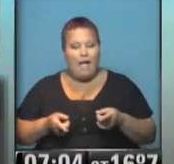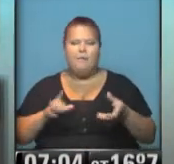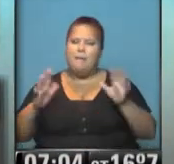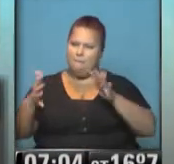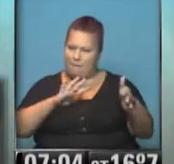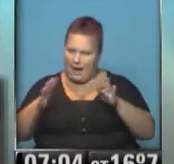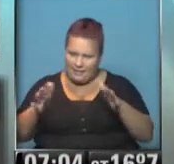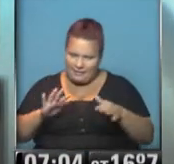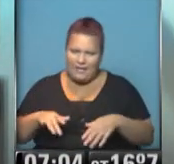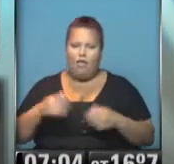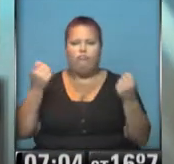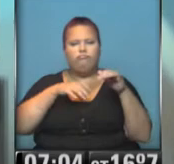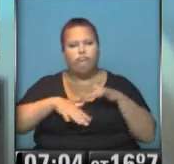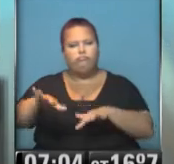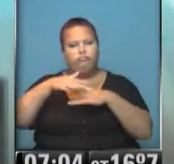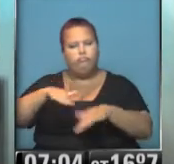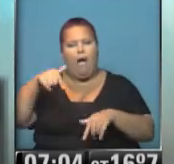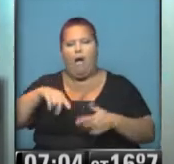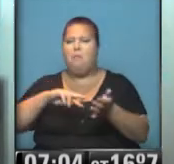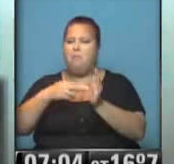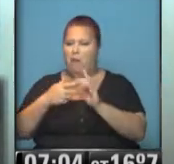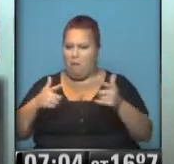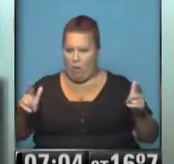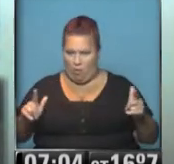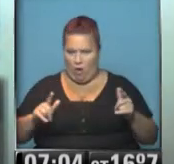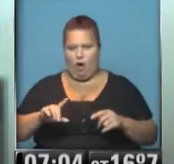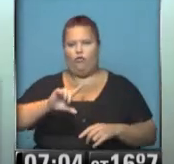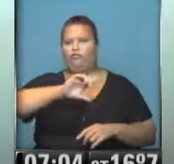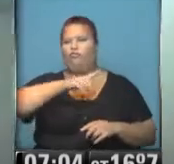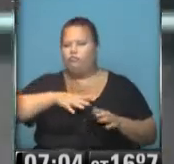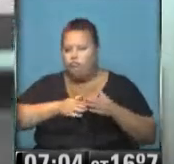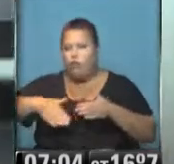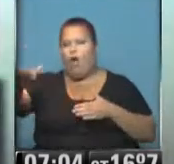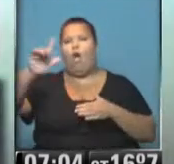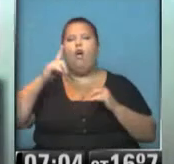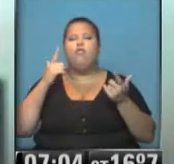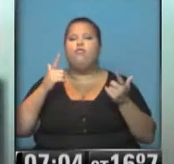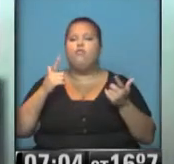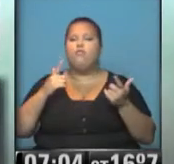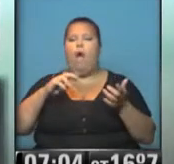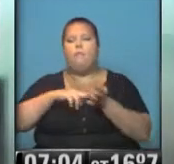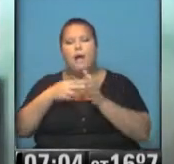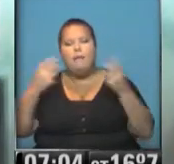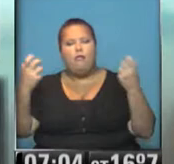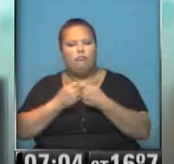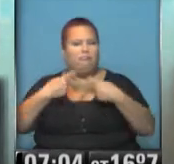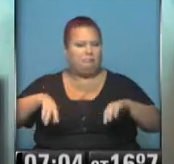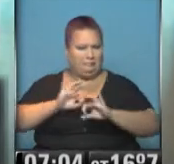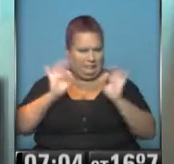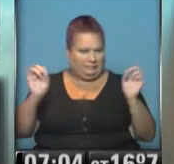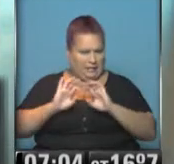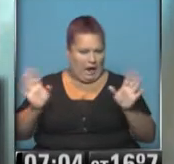similar, con tránsito fluido por ahora, sin complicaciones. En toda la traza, no tenemos que reportar ningún incidente vial de consideración.